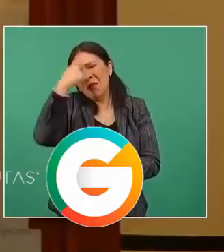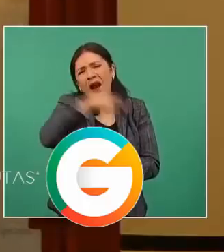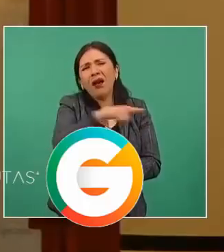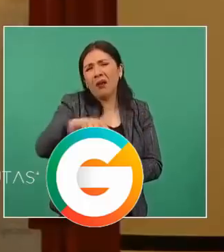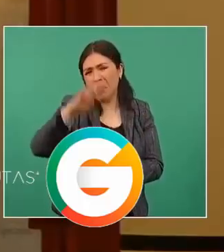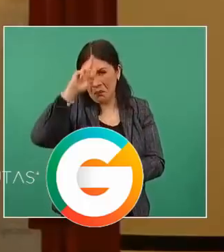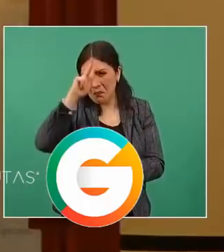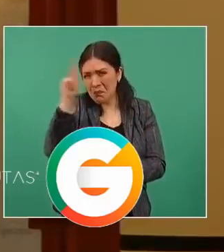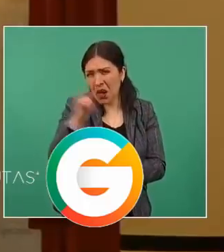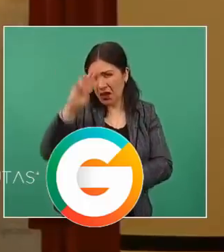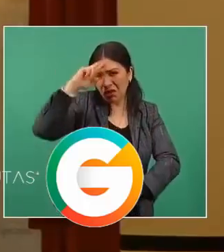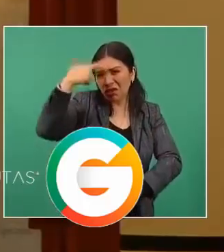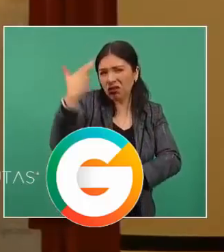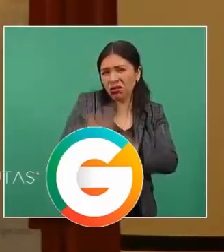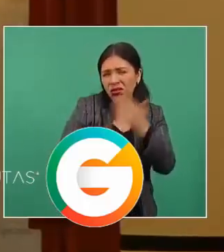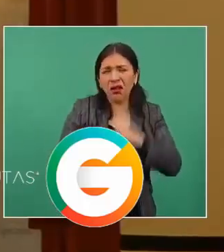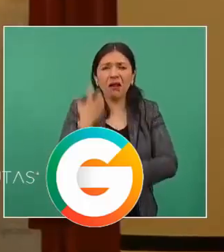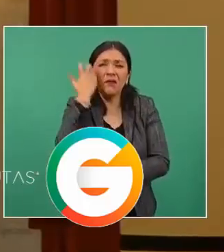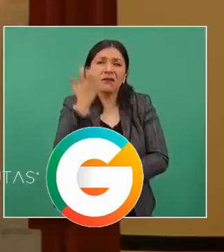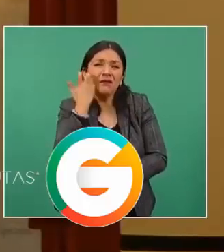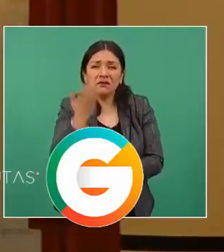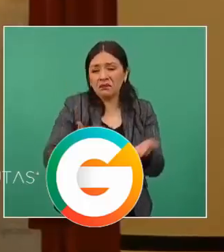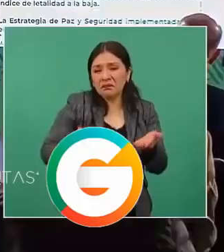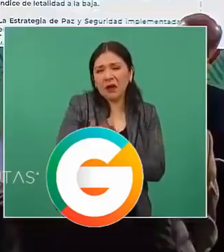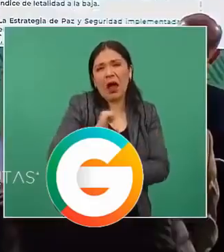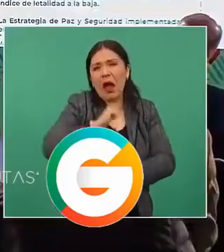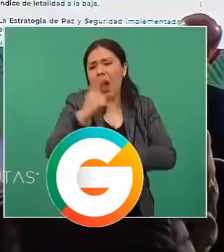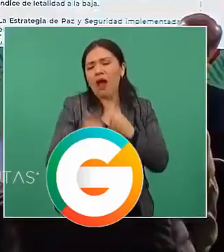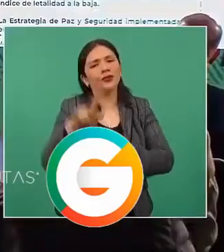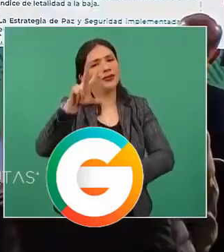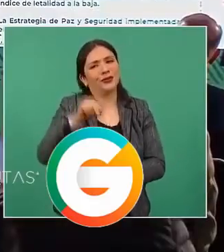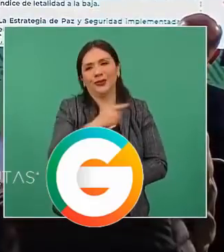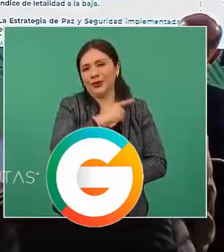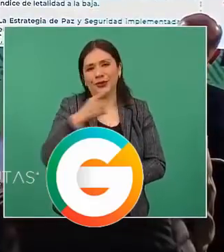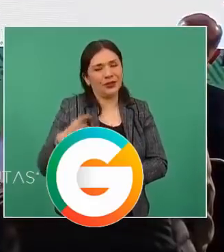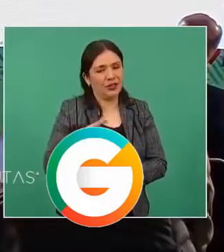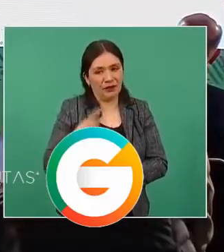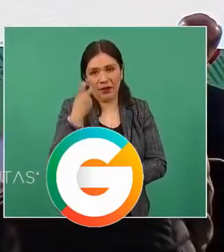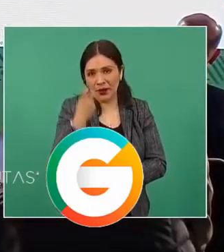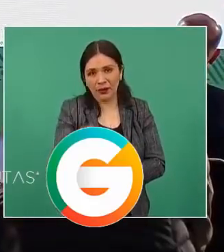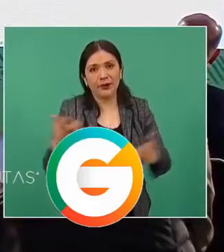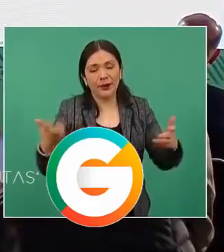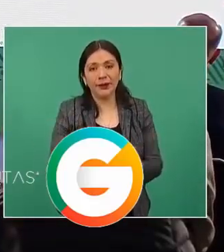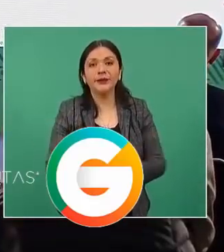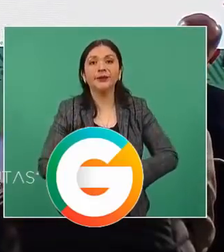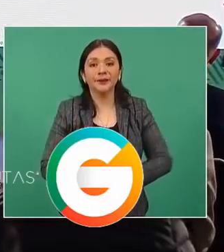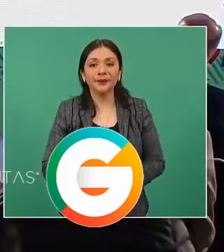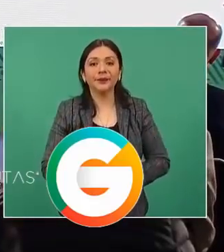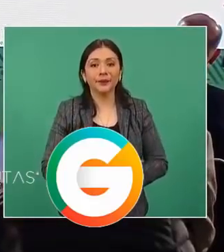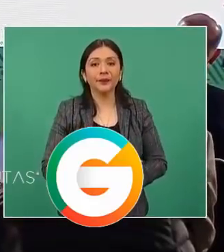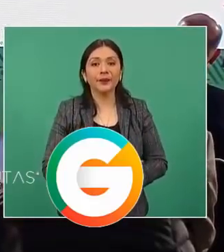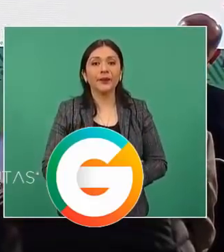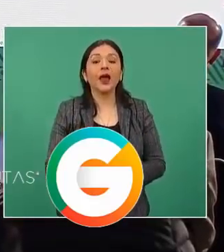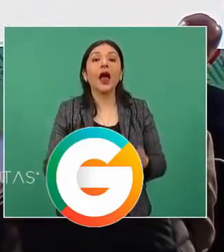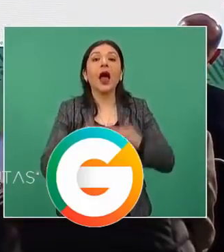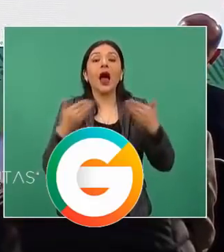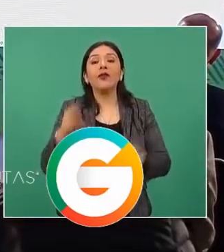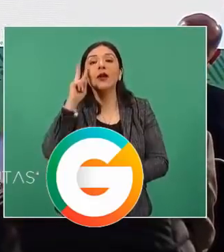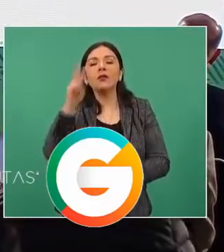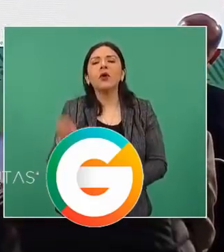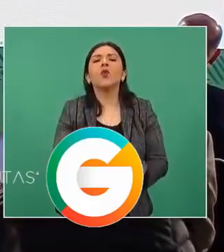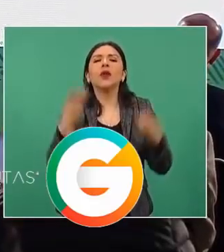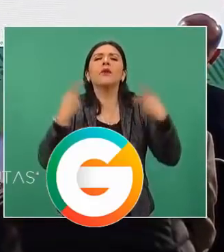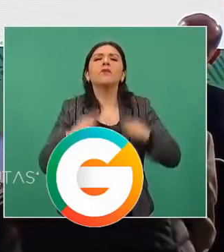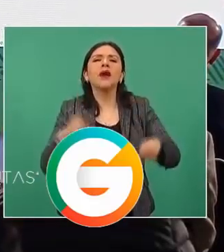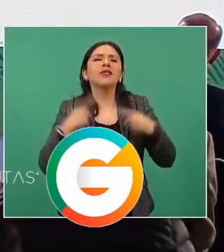ni derechos humanos, ni usen o no empleen de manera excesiva la fuerza. Y adelante, y aquí vamos a ver las quejas.